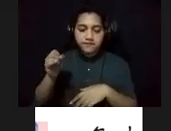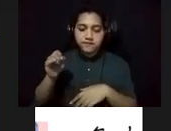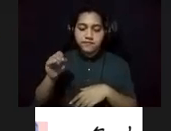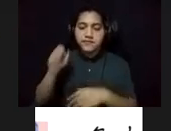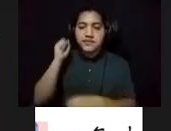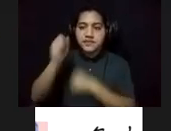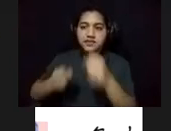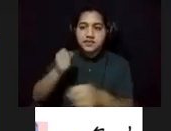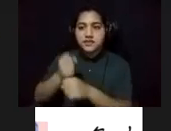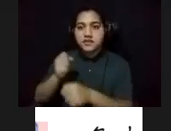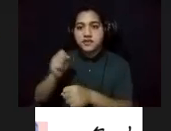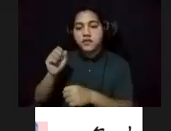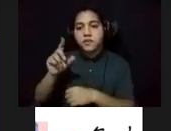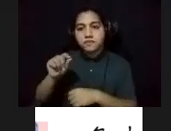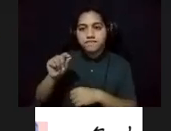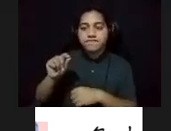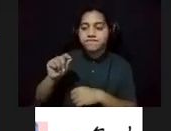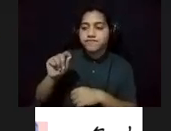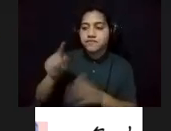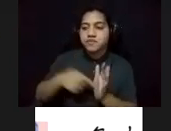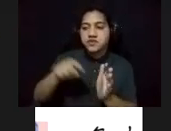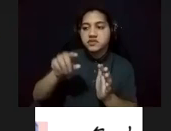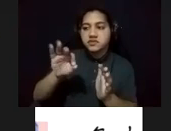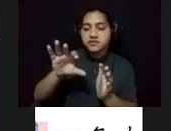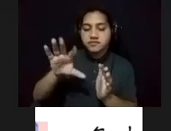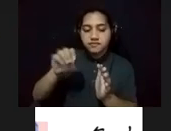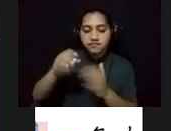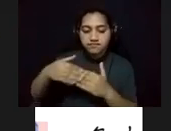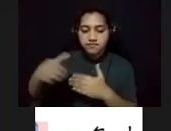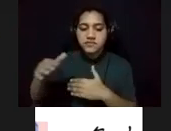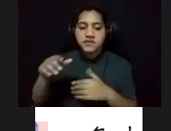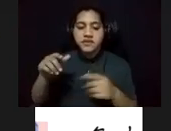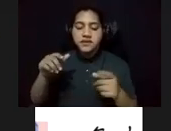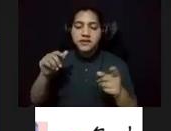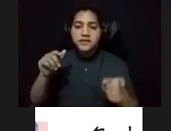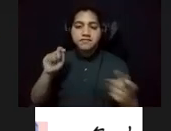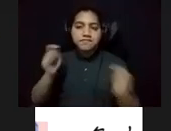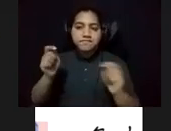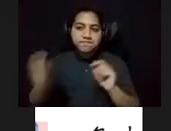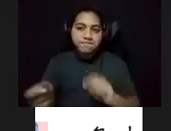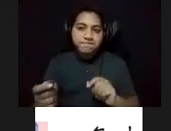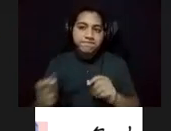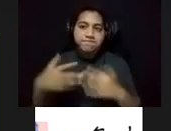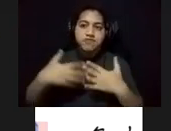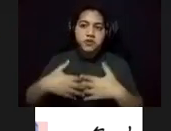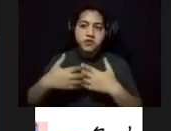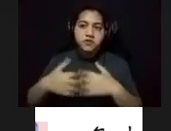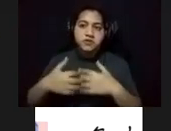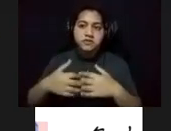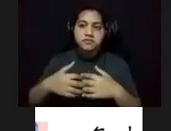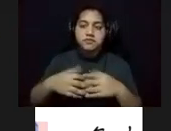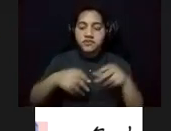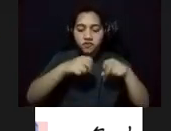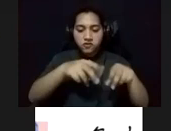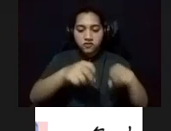inicia en la isla el proceso de industrialización y la transformación de un Puerto Rico agrícola a uno